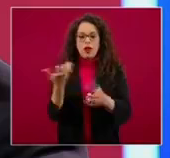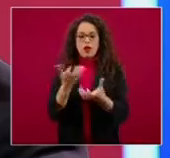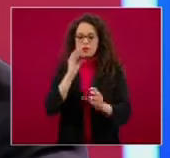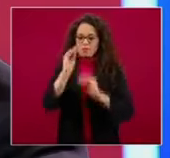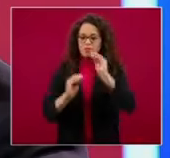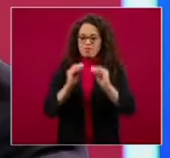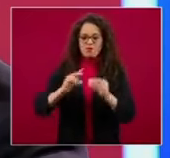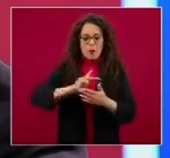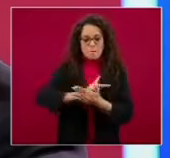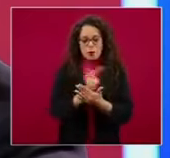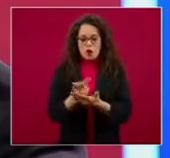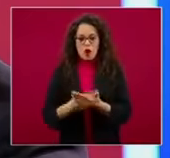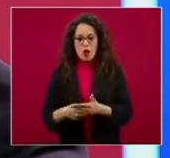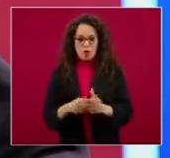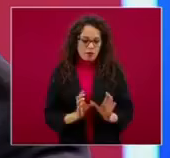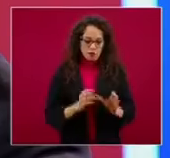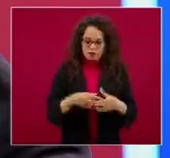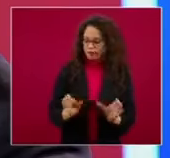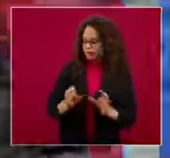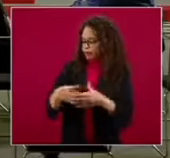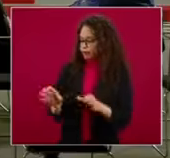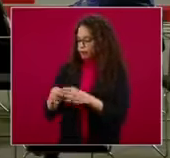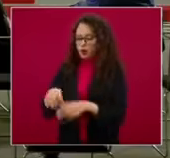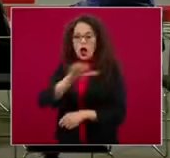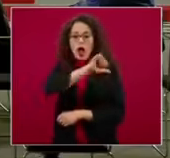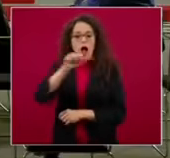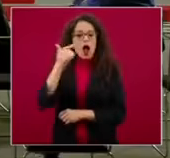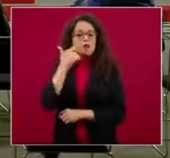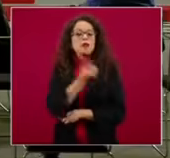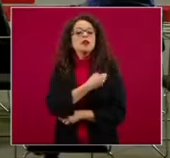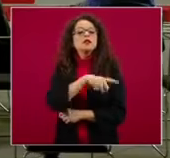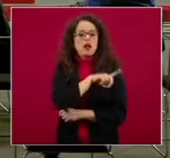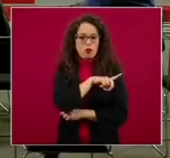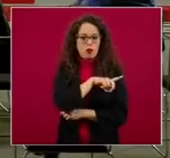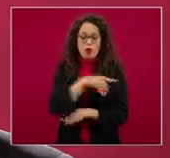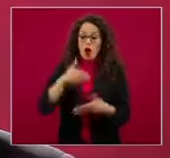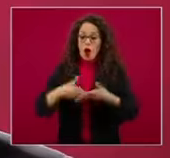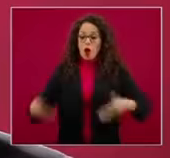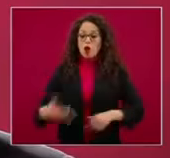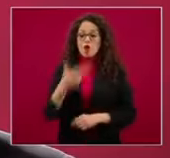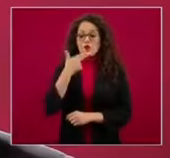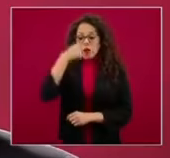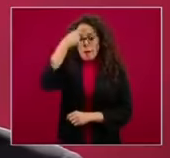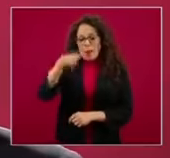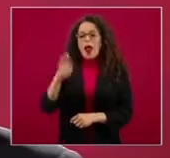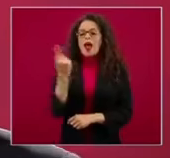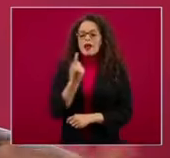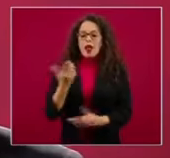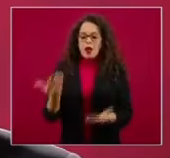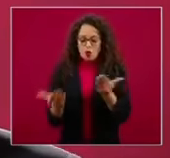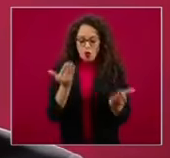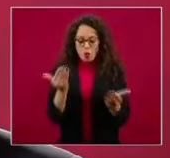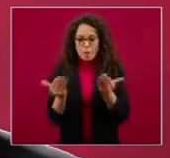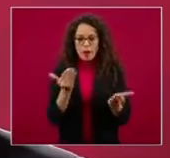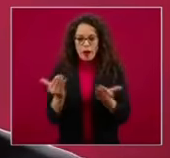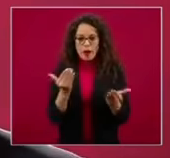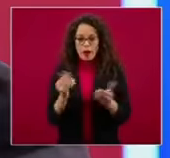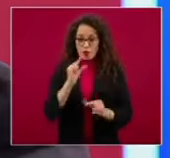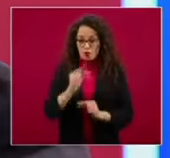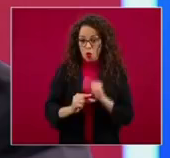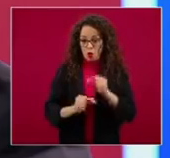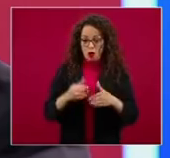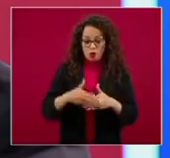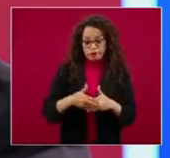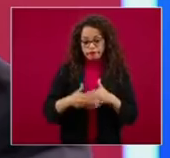programa sectorial de salud y nos servirá ahora como punto de comparación de lo que logremos avanzar